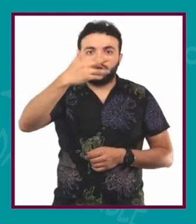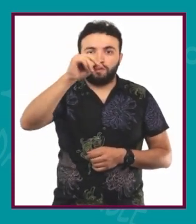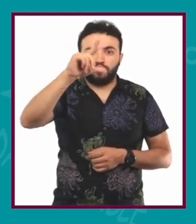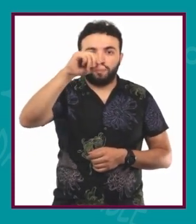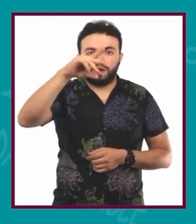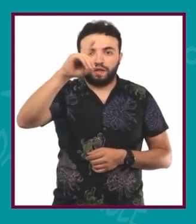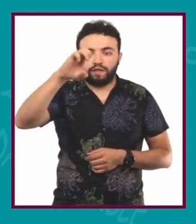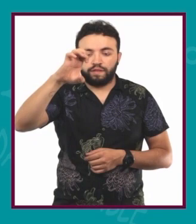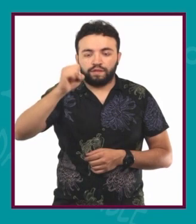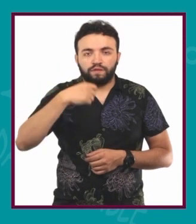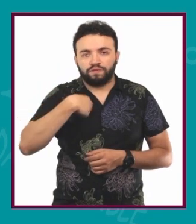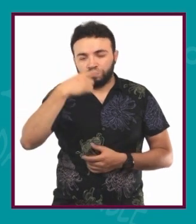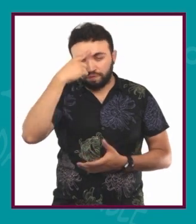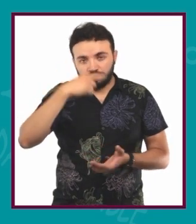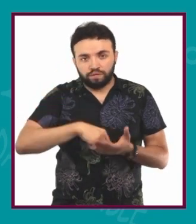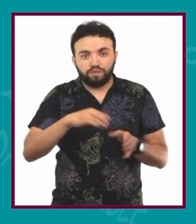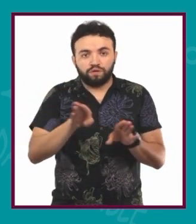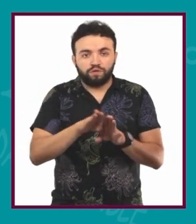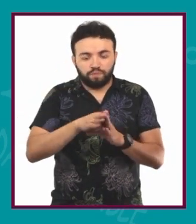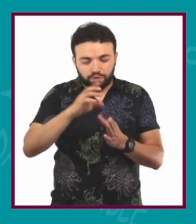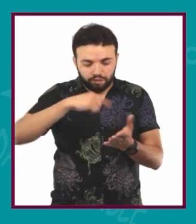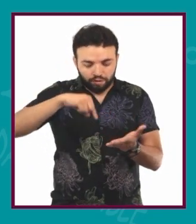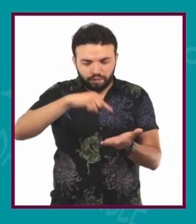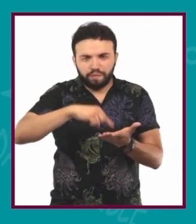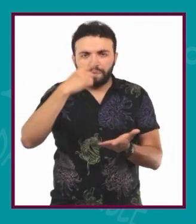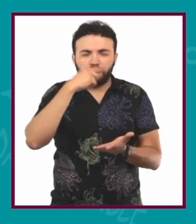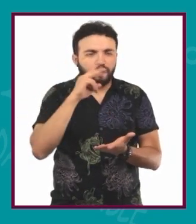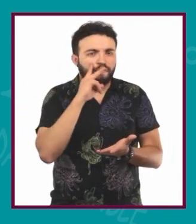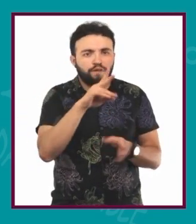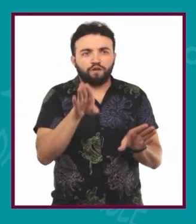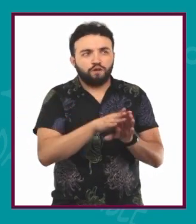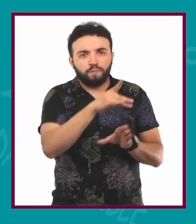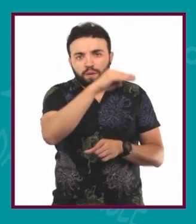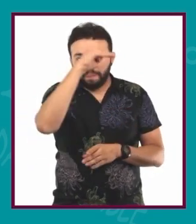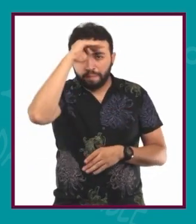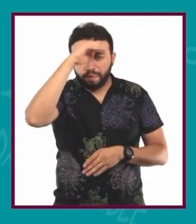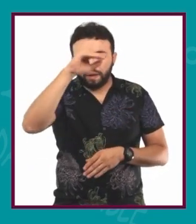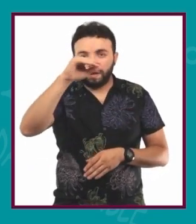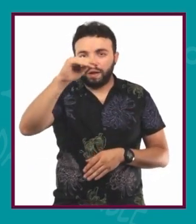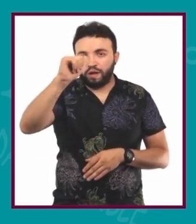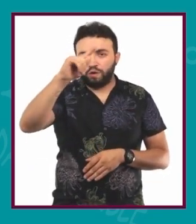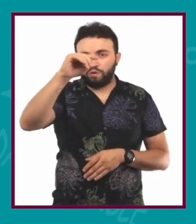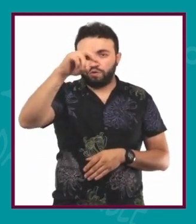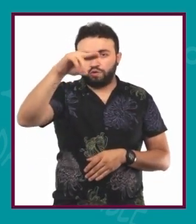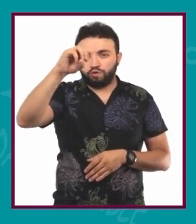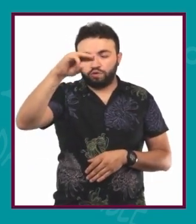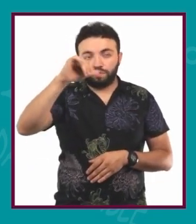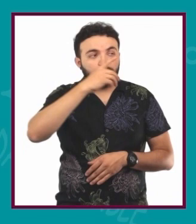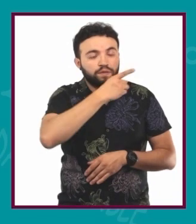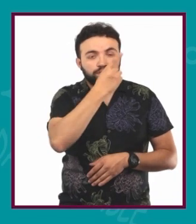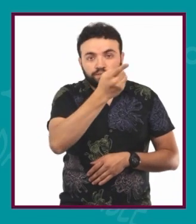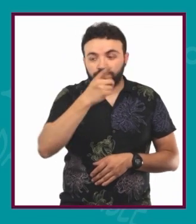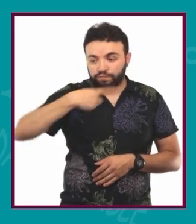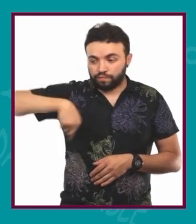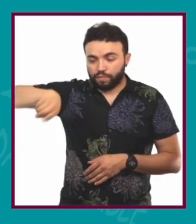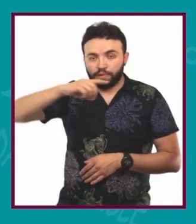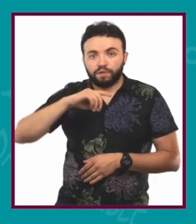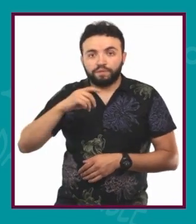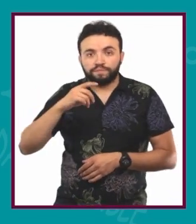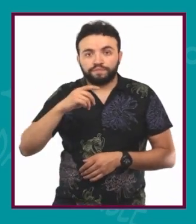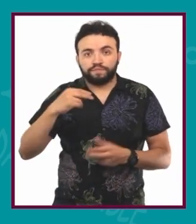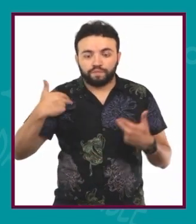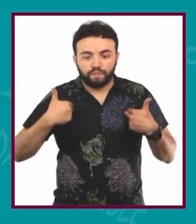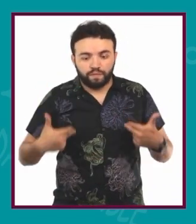planteamiento que me parece central para ver cómo él piensa la autonomía. Él plantea, por ejemplo, que nosotros, los seres humanos, somos